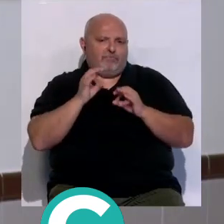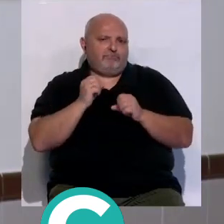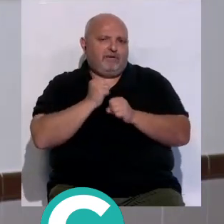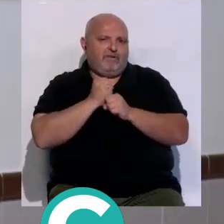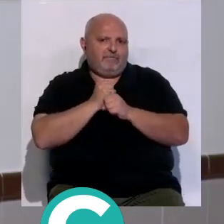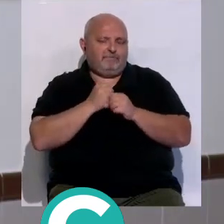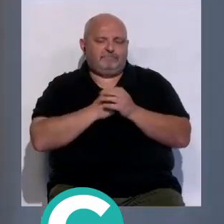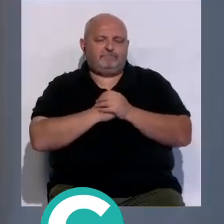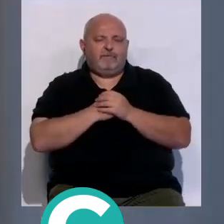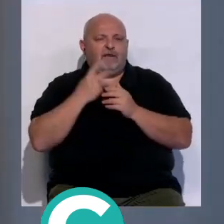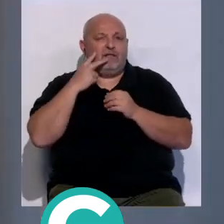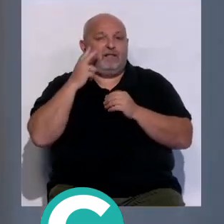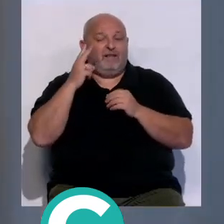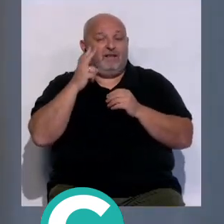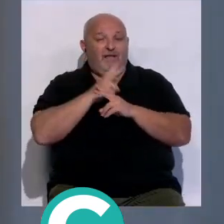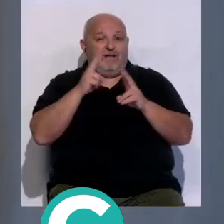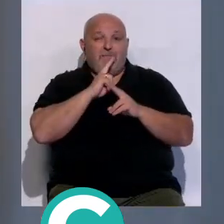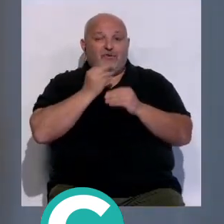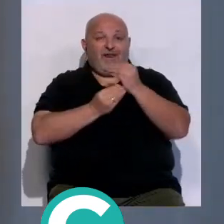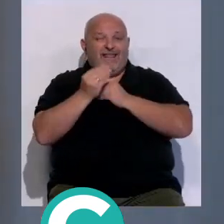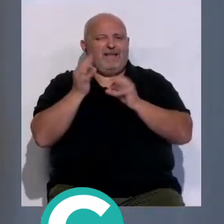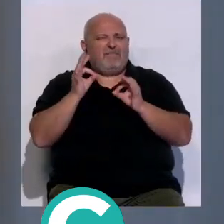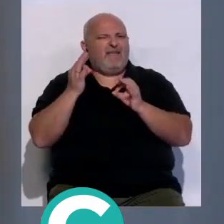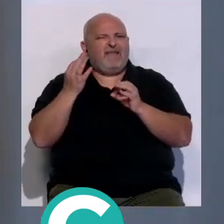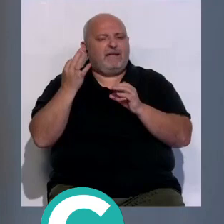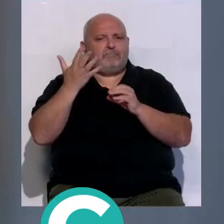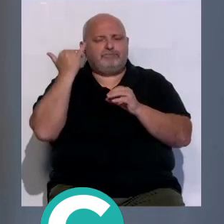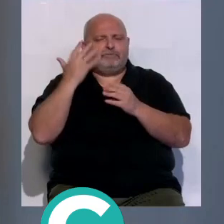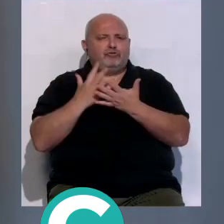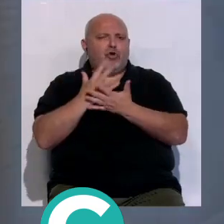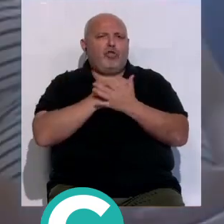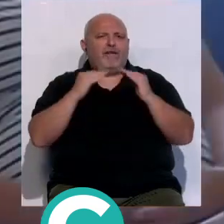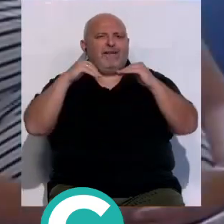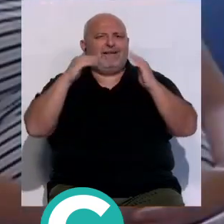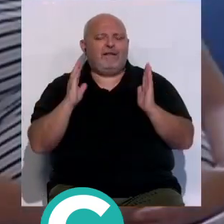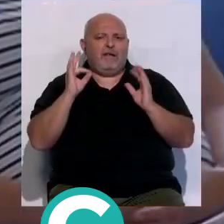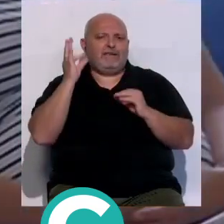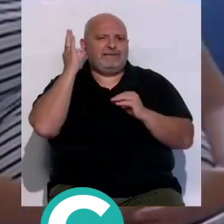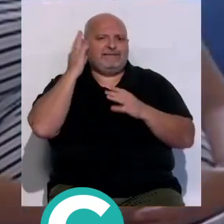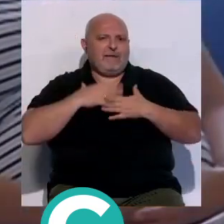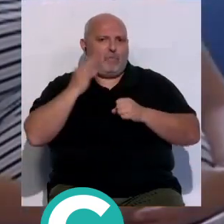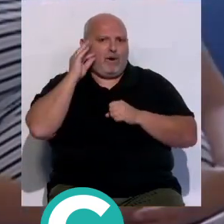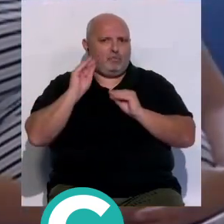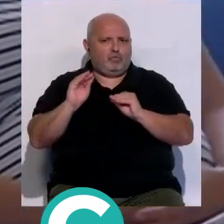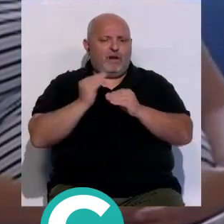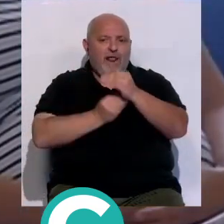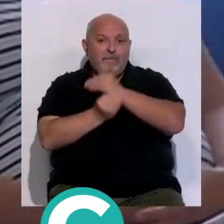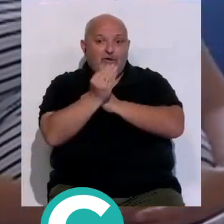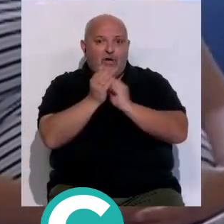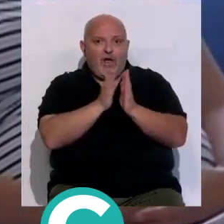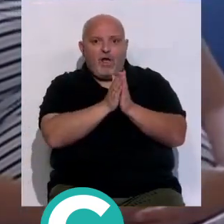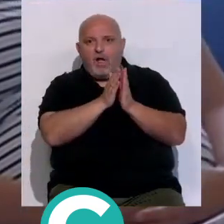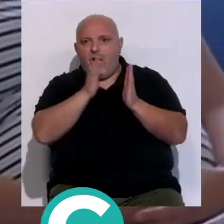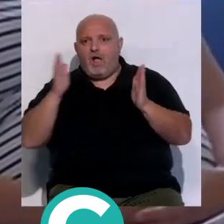profesionales Recordar que las matronas son especialistas que se encargan de todo lo referente a la salud de la mujer desde su nacimiento